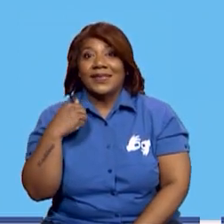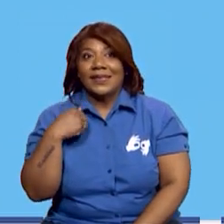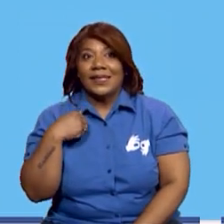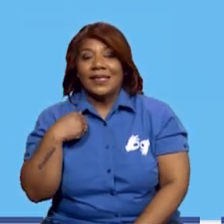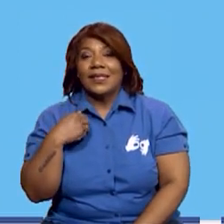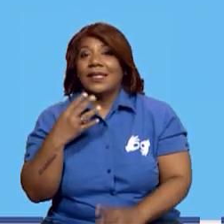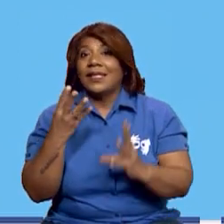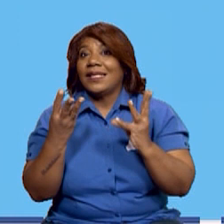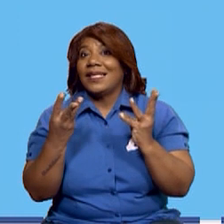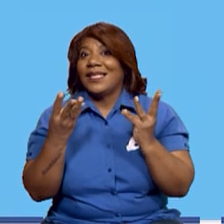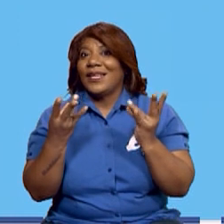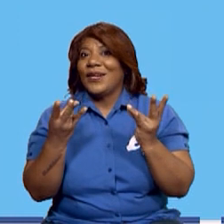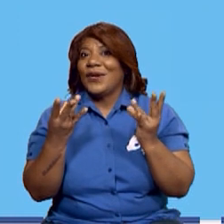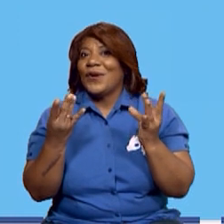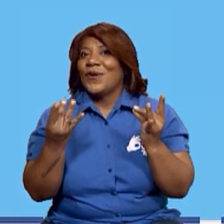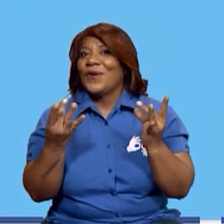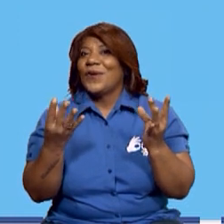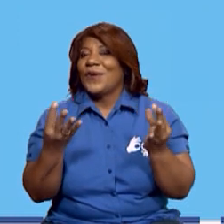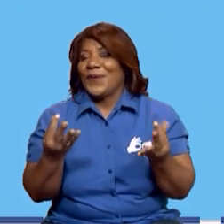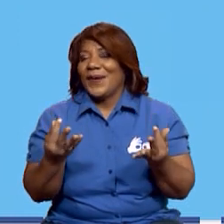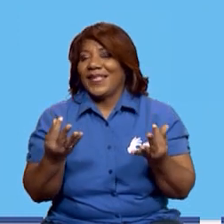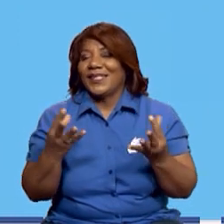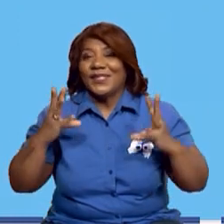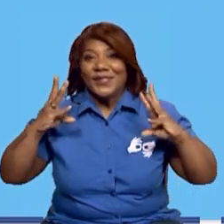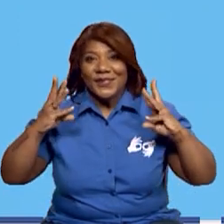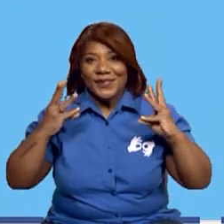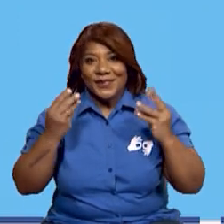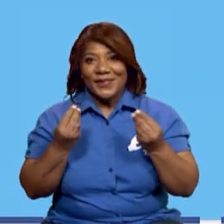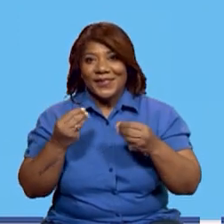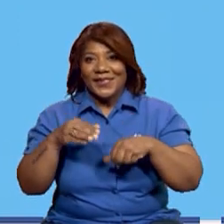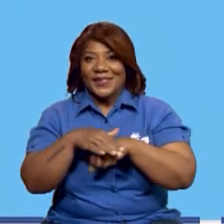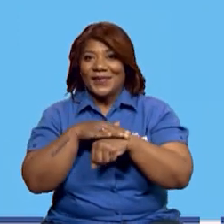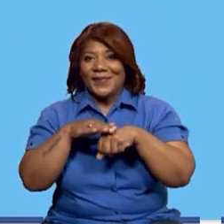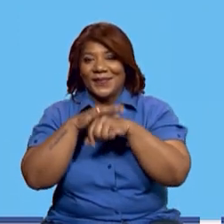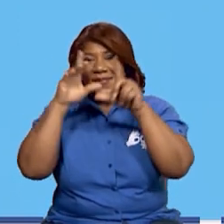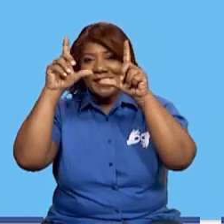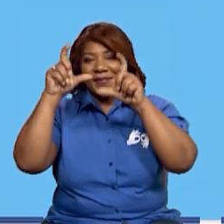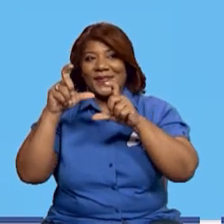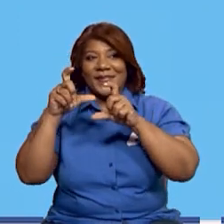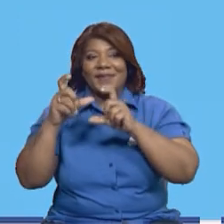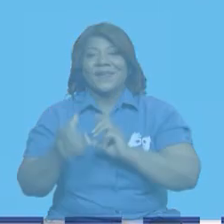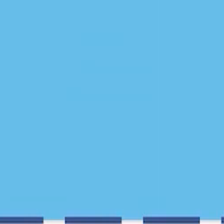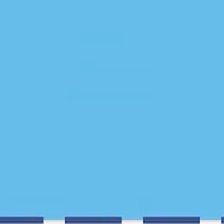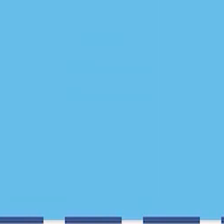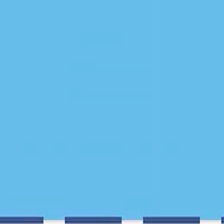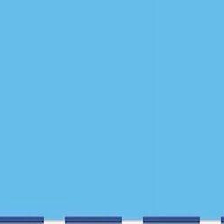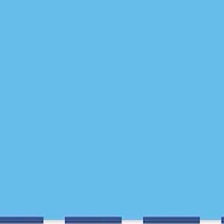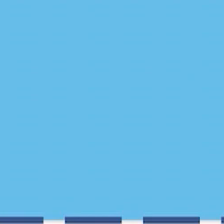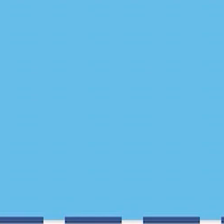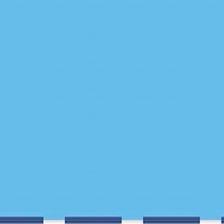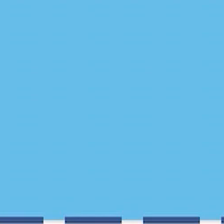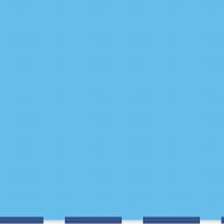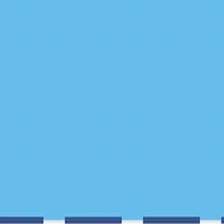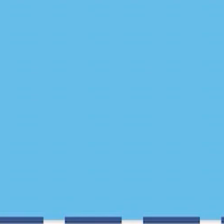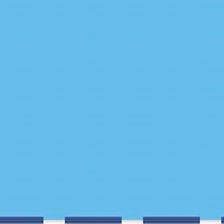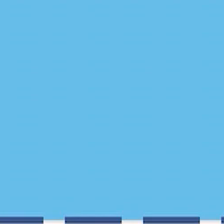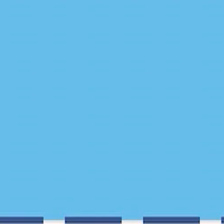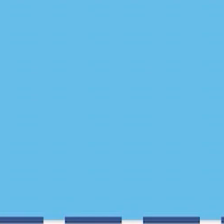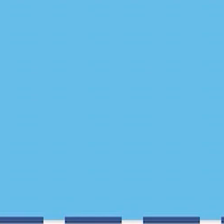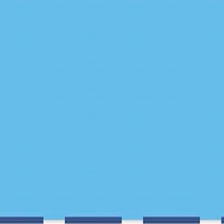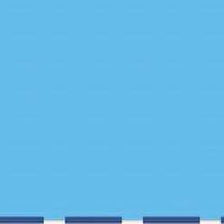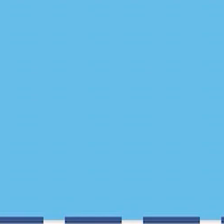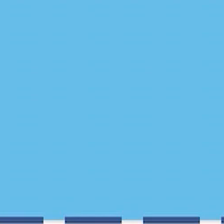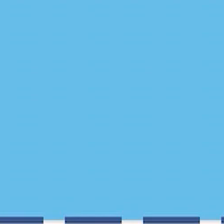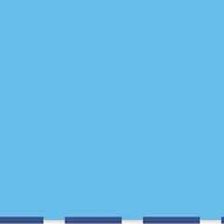que contar. Te invito a que le tomes una captura de pantalla de esta forma. Lo vas a poder hacer en casa, lo puedes escribir en tu